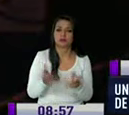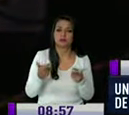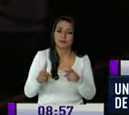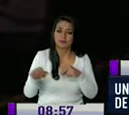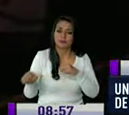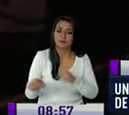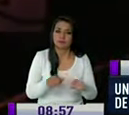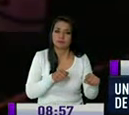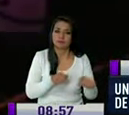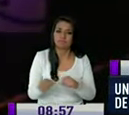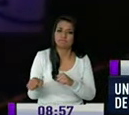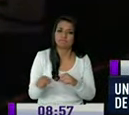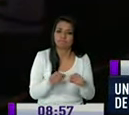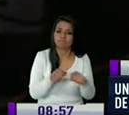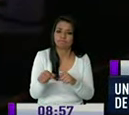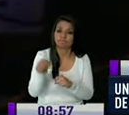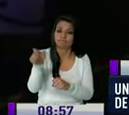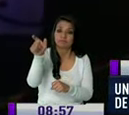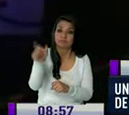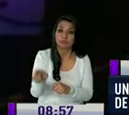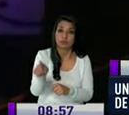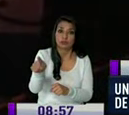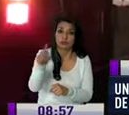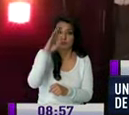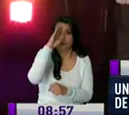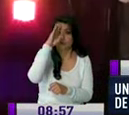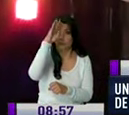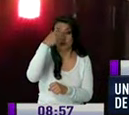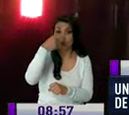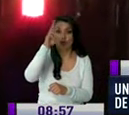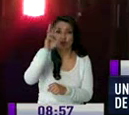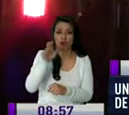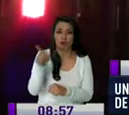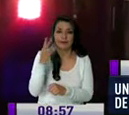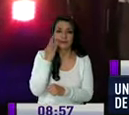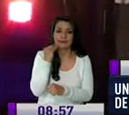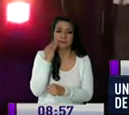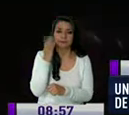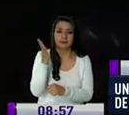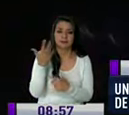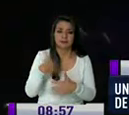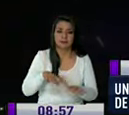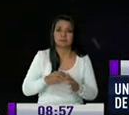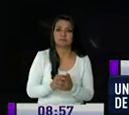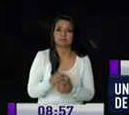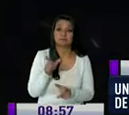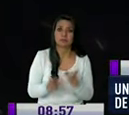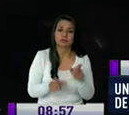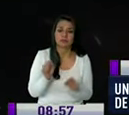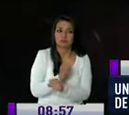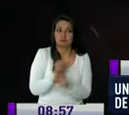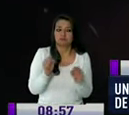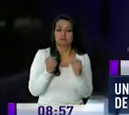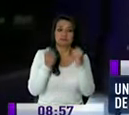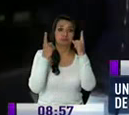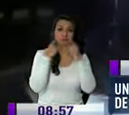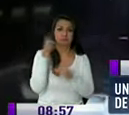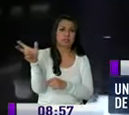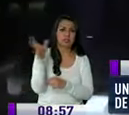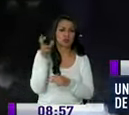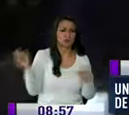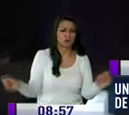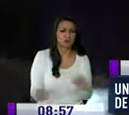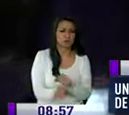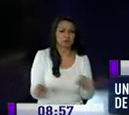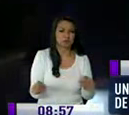diligencias conjuntamente con especialistas del GOE moradores del sector asombrados cuentan que escucharon una gran explosión al